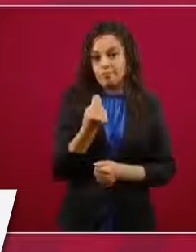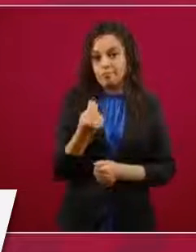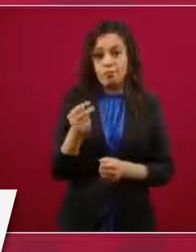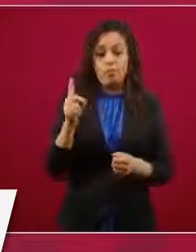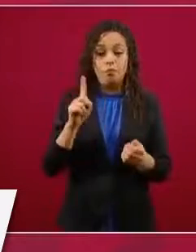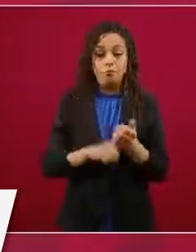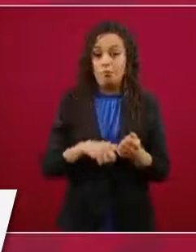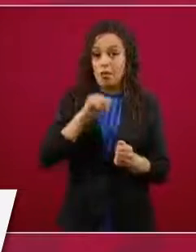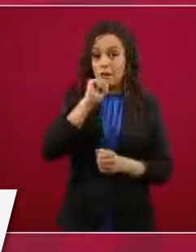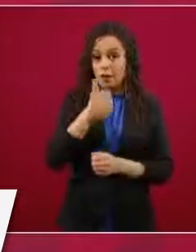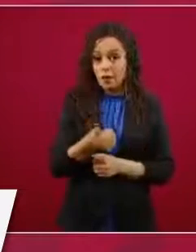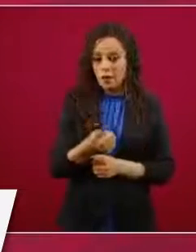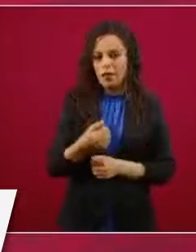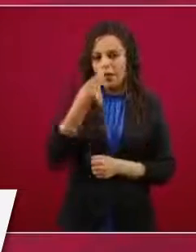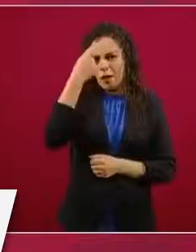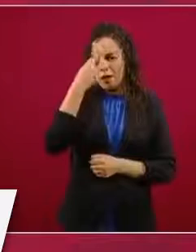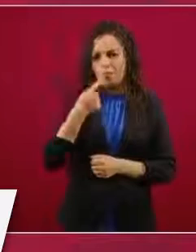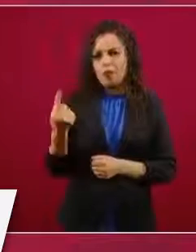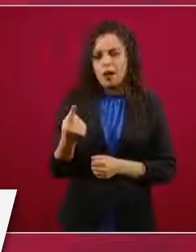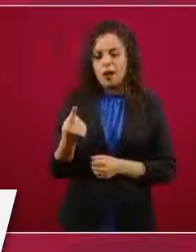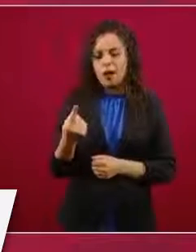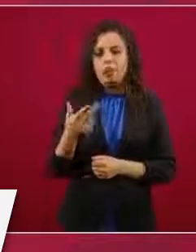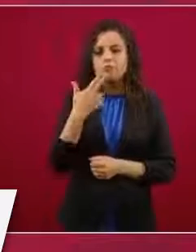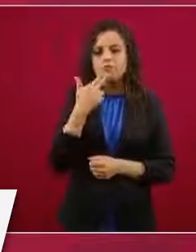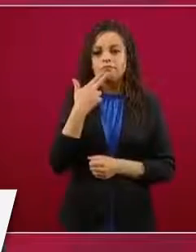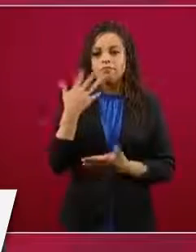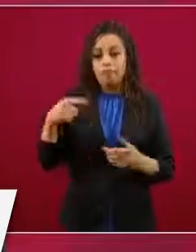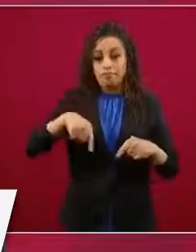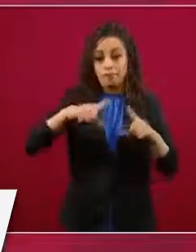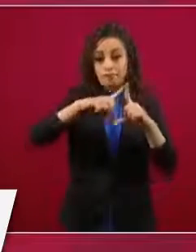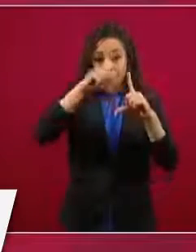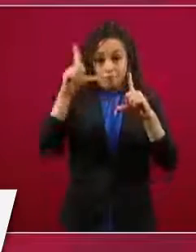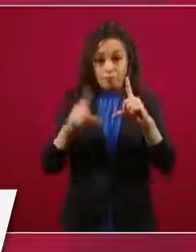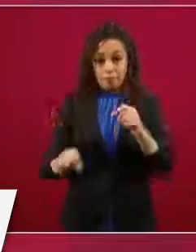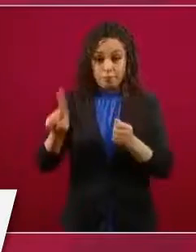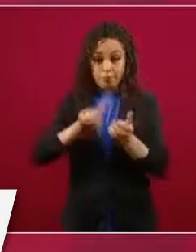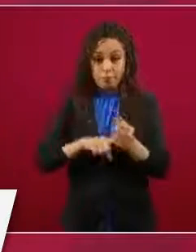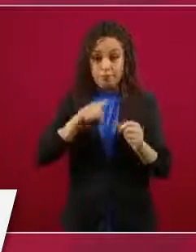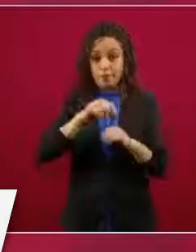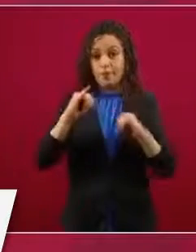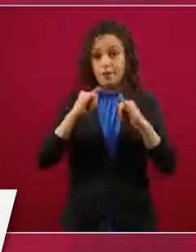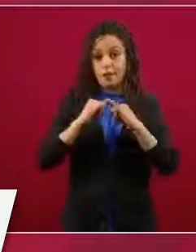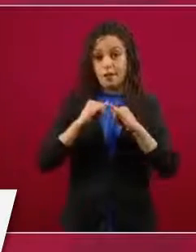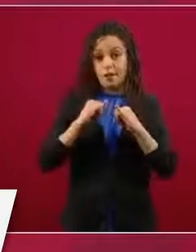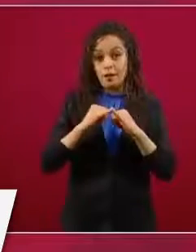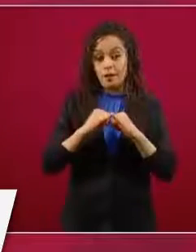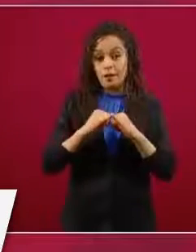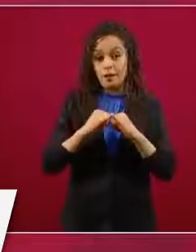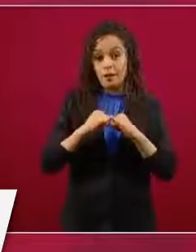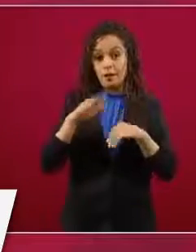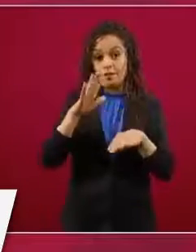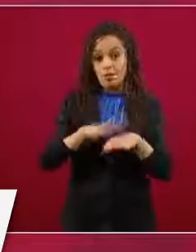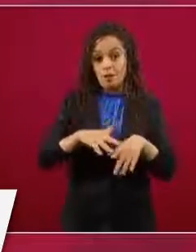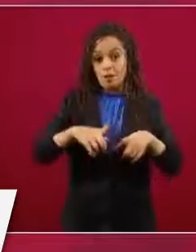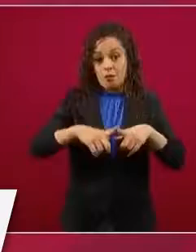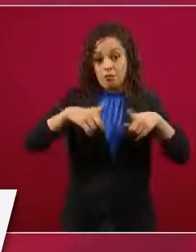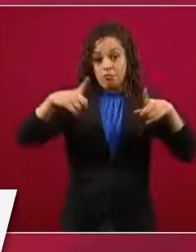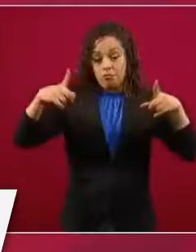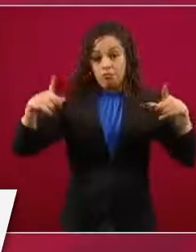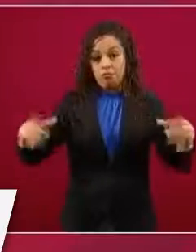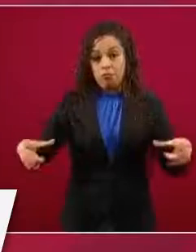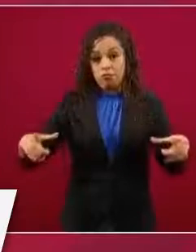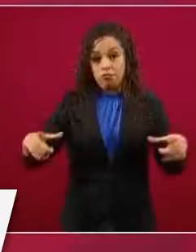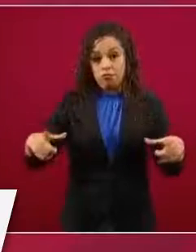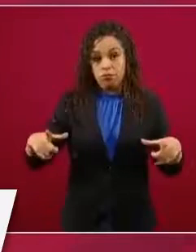capacidad que tiene el país o incluso la institución de seguridad social, con mayor capacidad de toda América